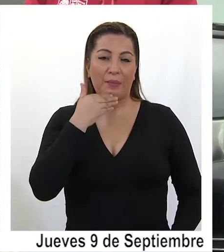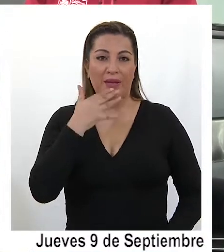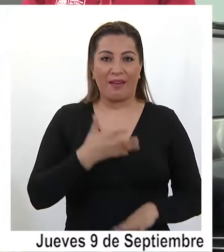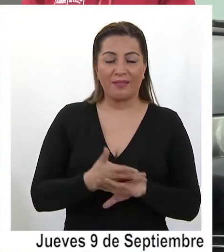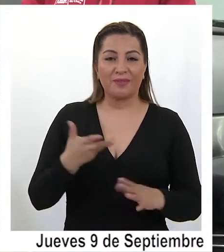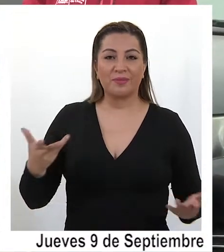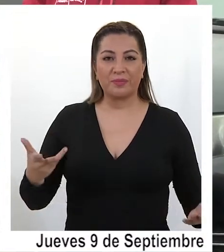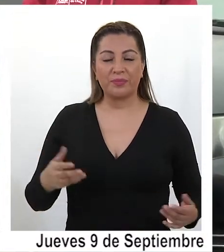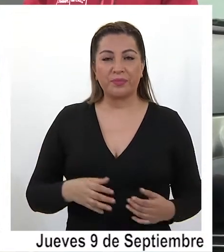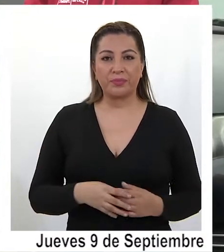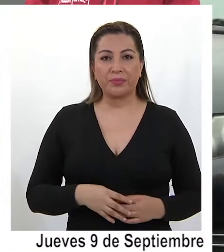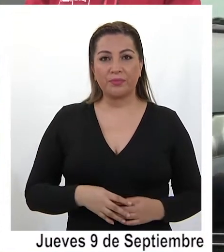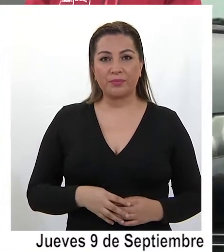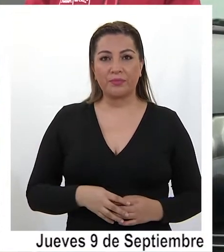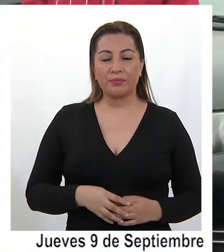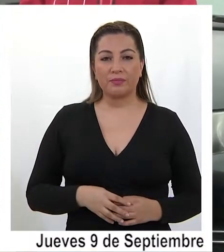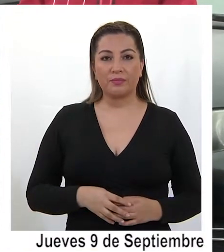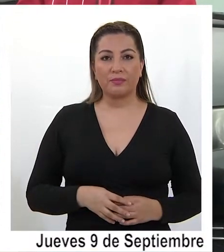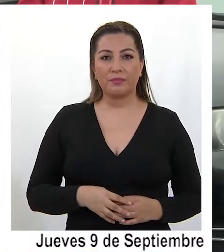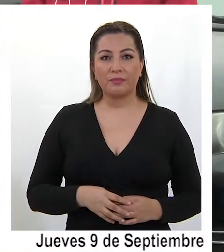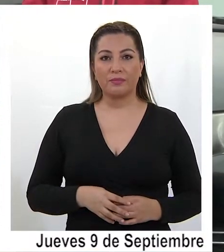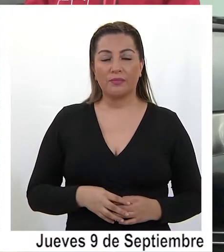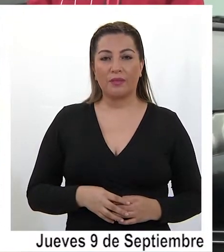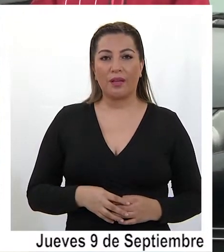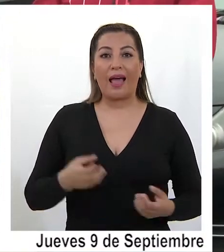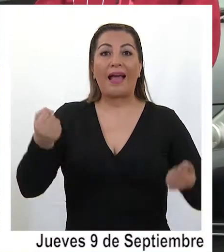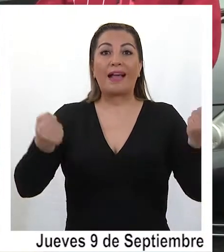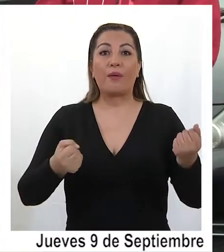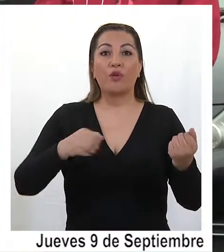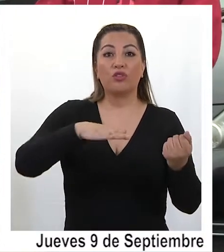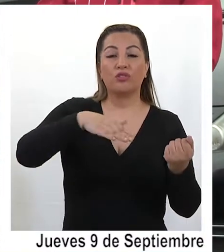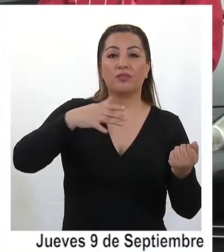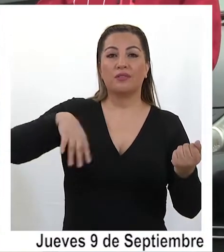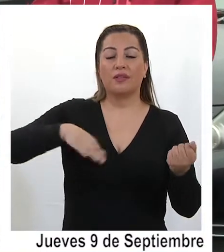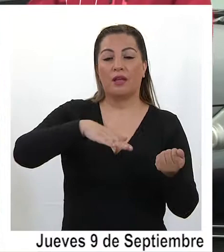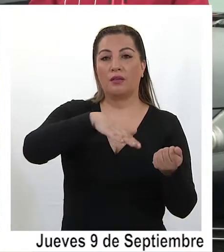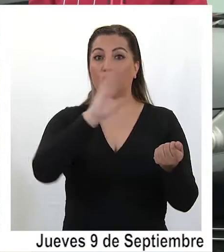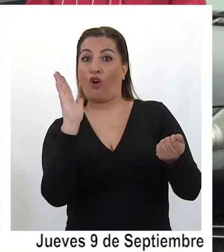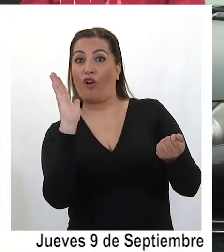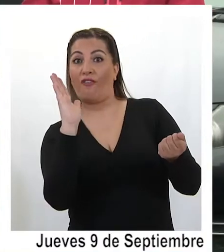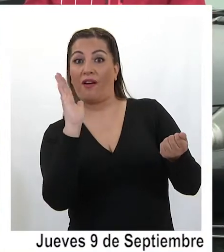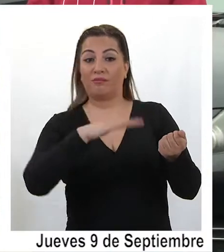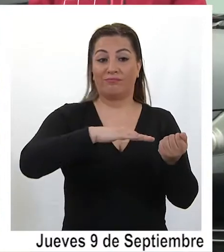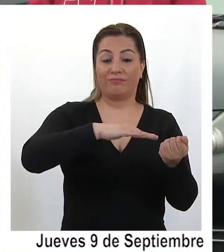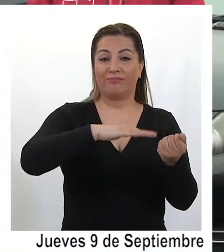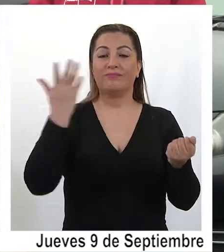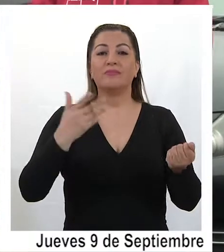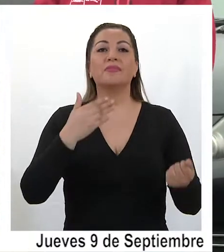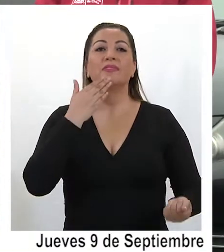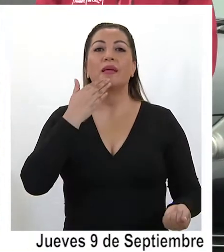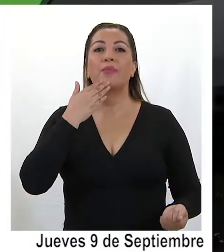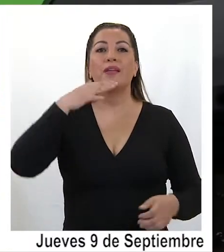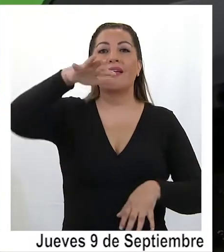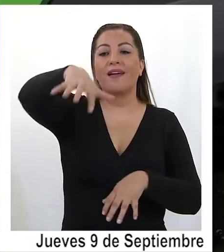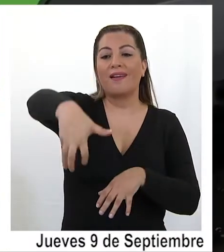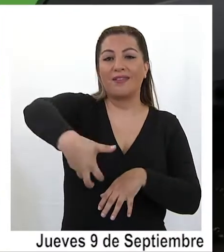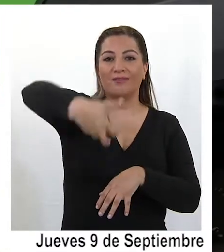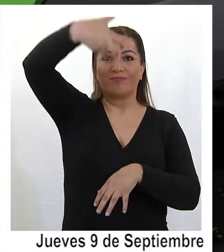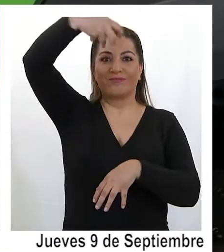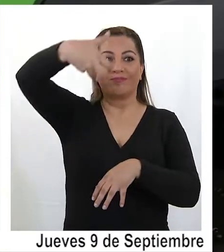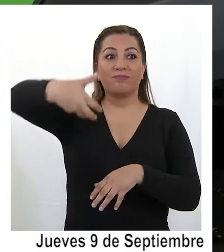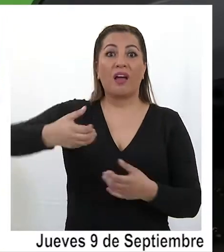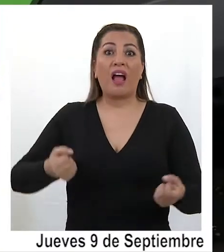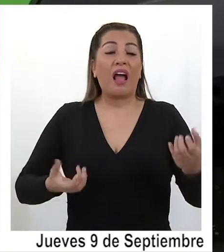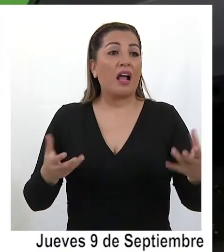también tenemos tolvas, un camión tolva, tenemos algunas maquinarias retroexcavadoras. Los